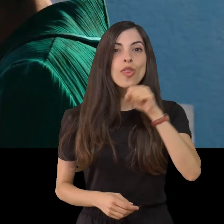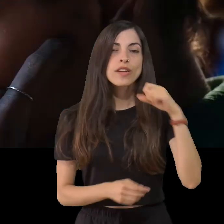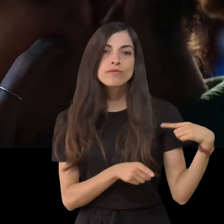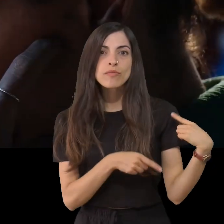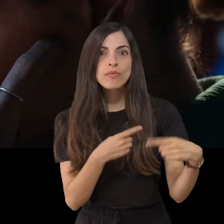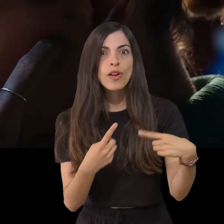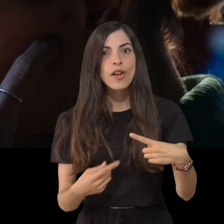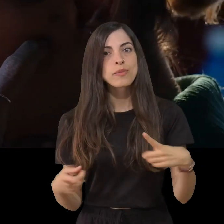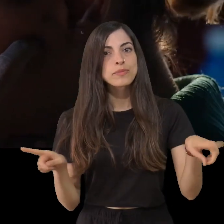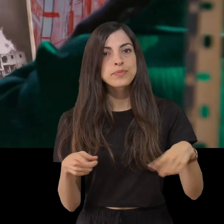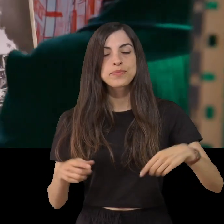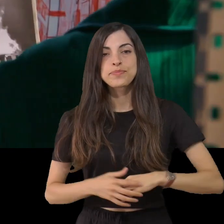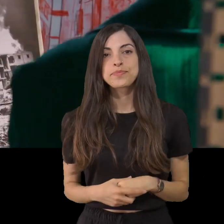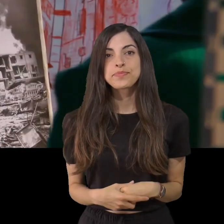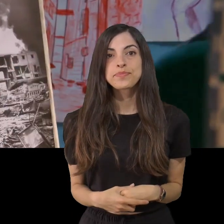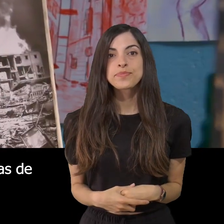generaciones.